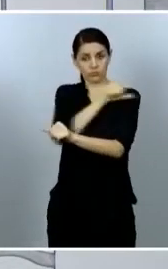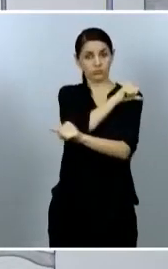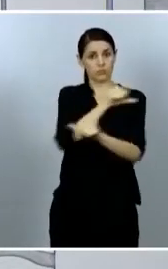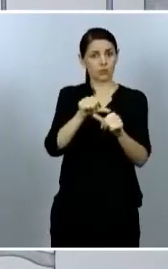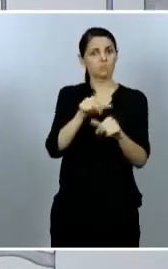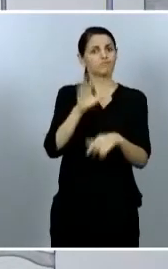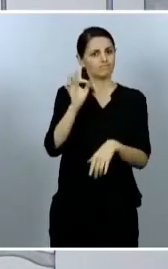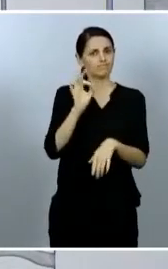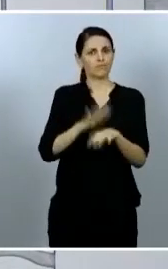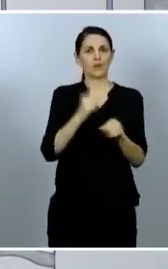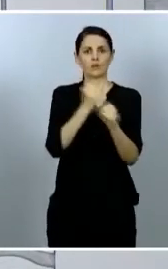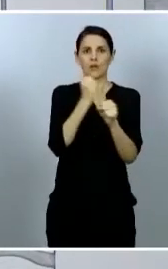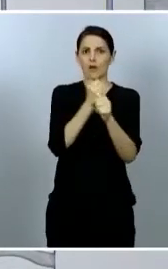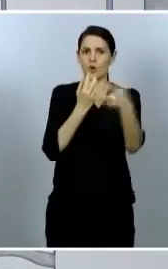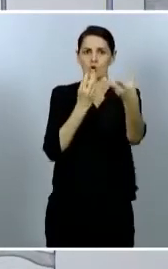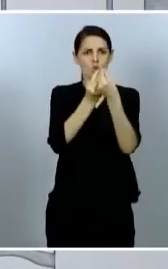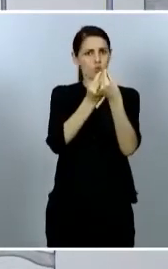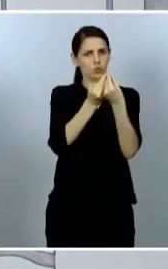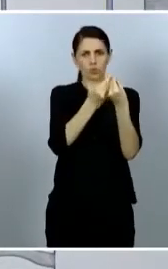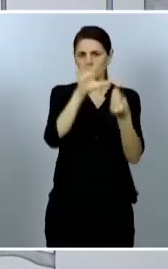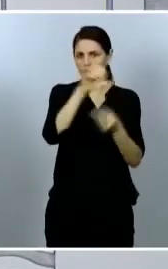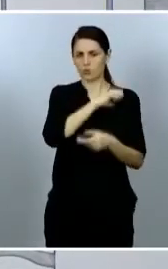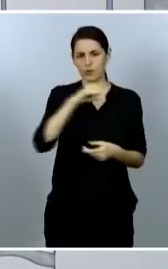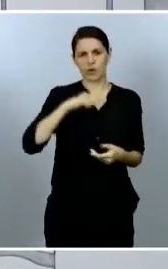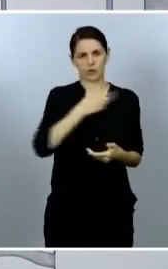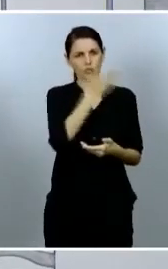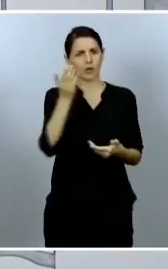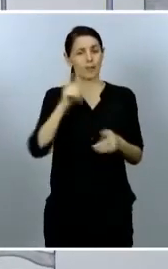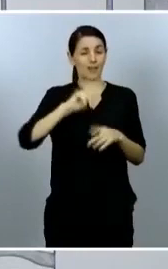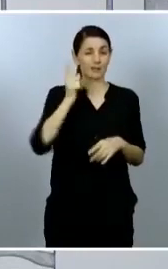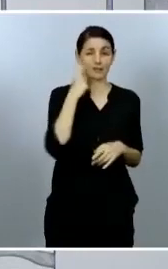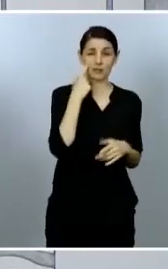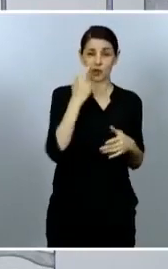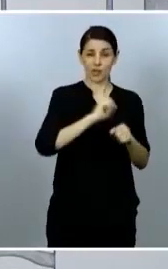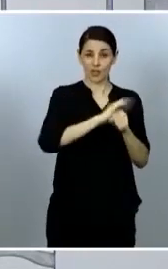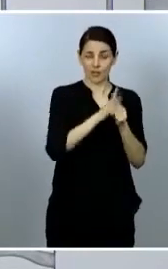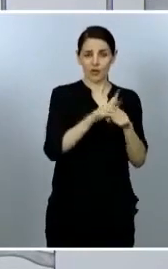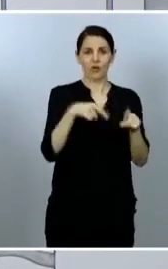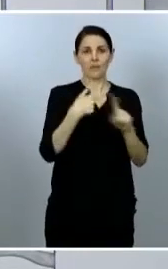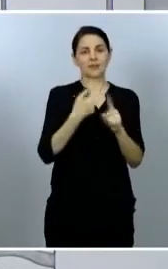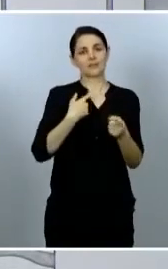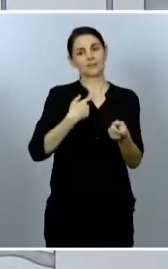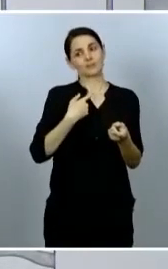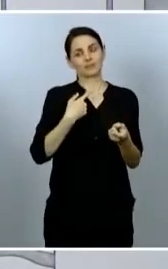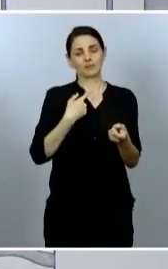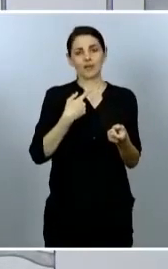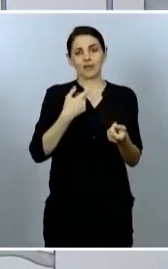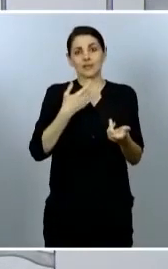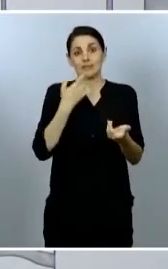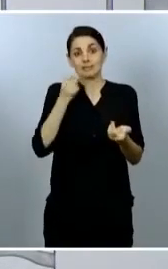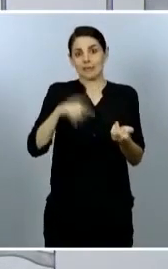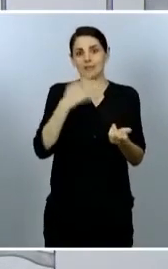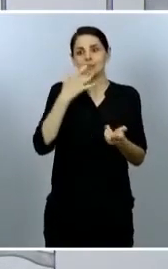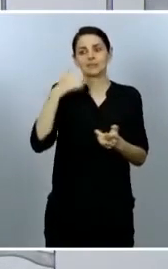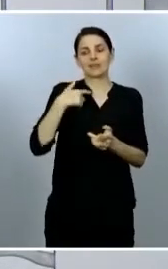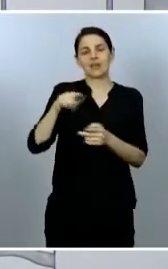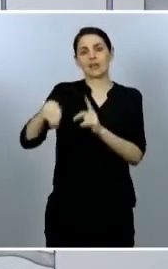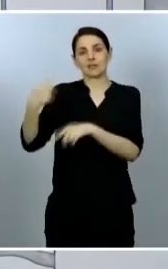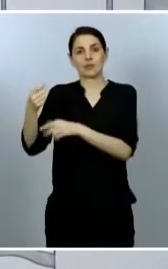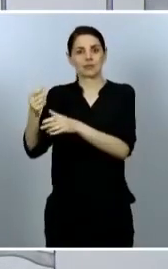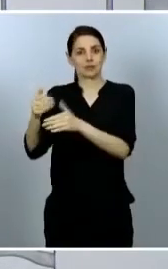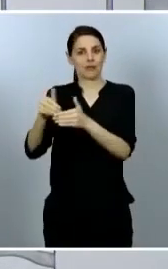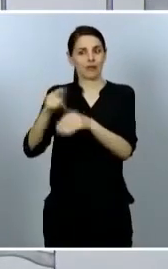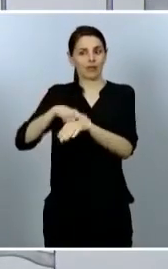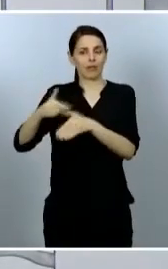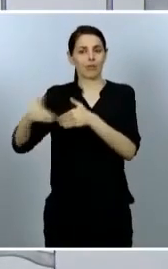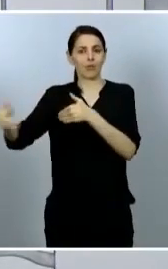del virus y también de respuesta asistencial en caso, espero que no, que se produzca un rebrote. Para ello